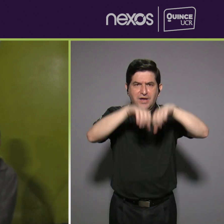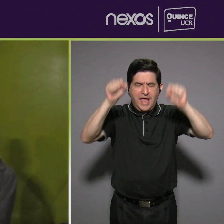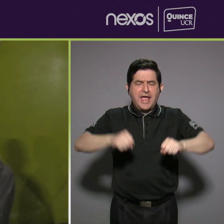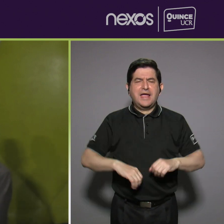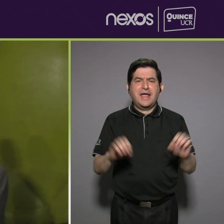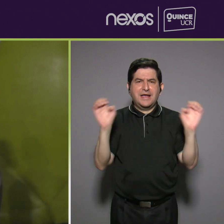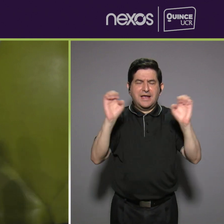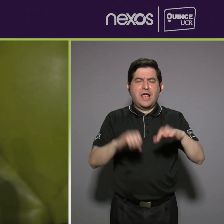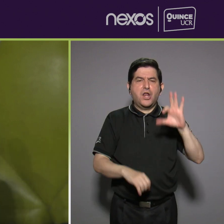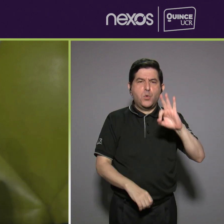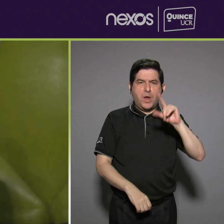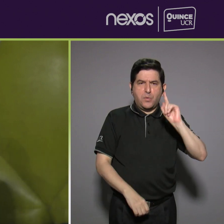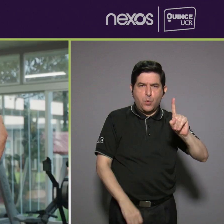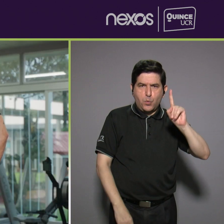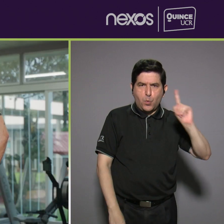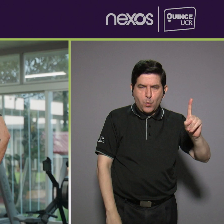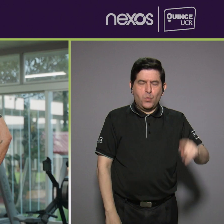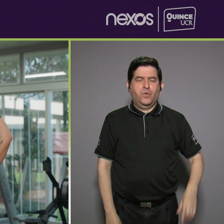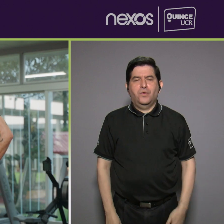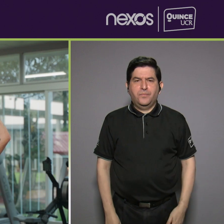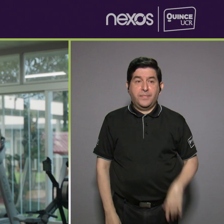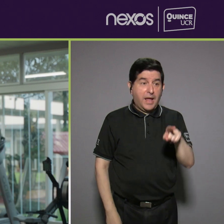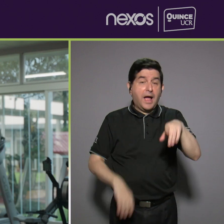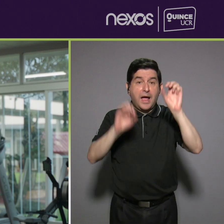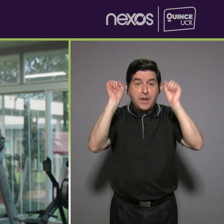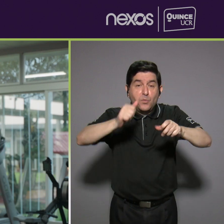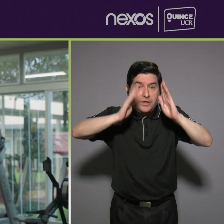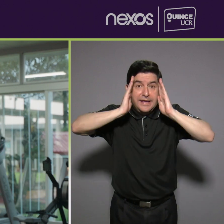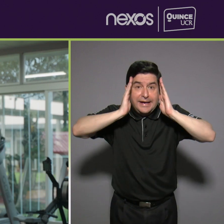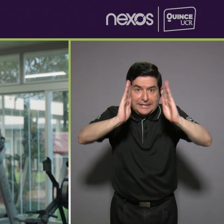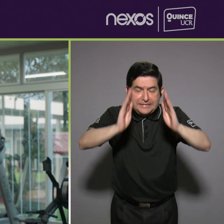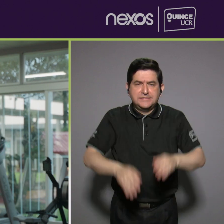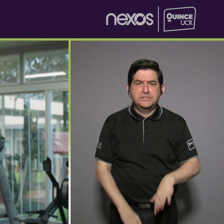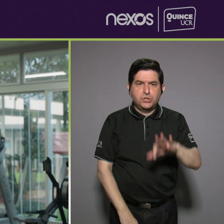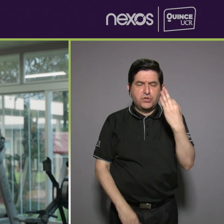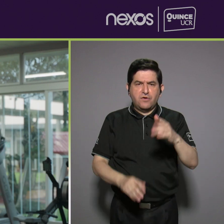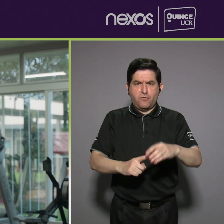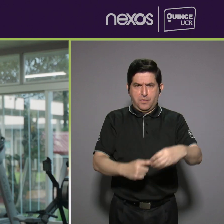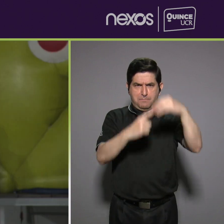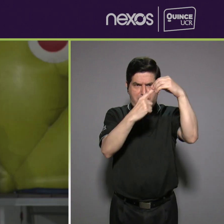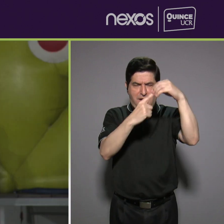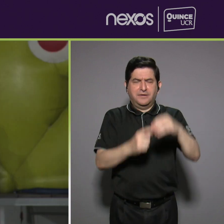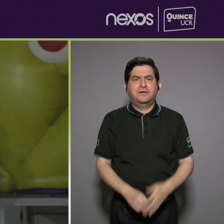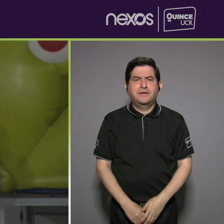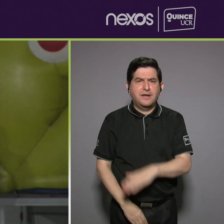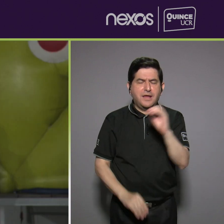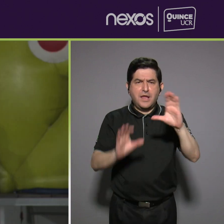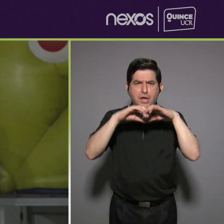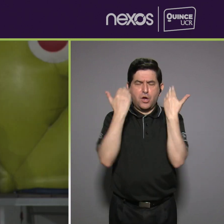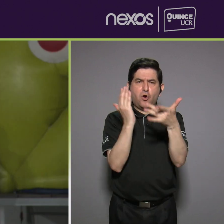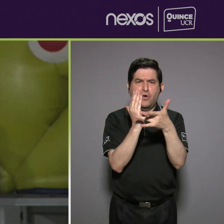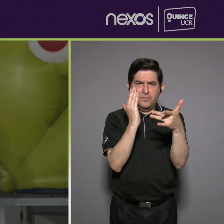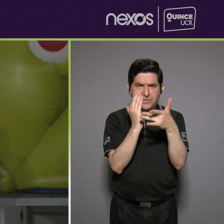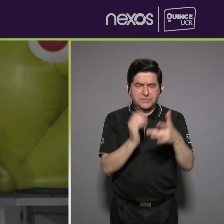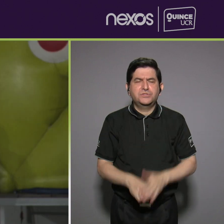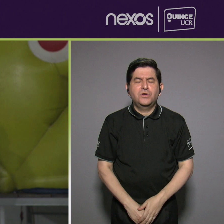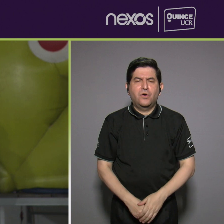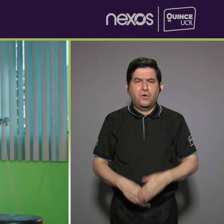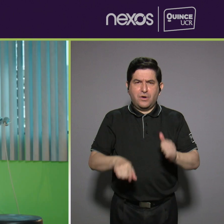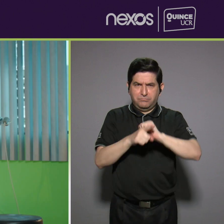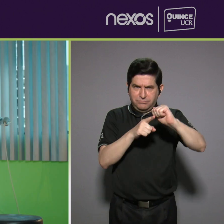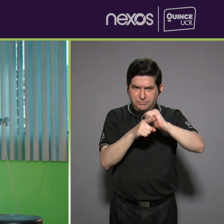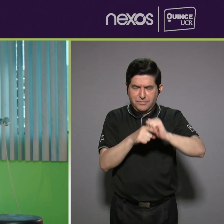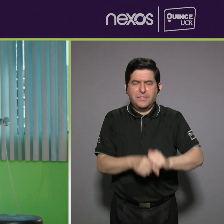Emergencias 911, donde van a ser atendidos de forma prioritaria y mediante la comisión técnica capacitada por el ICODER